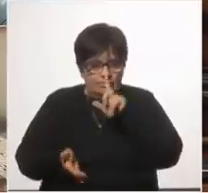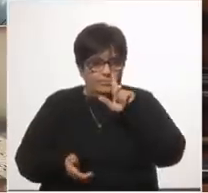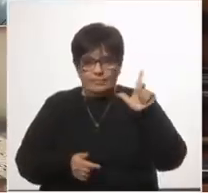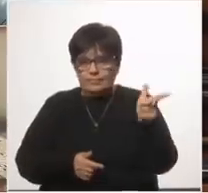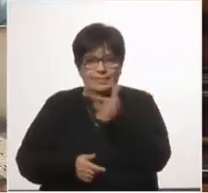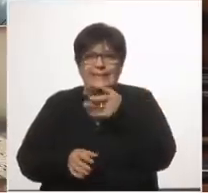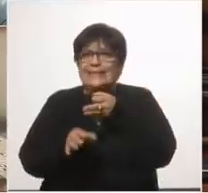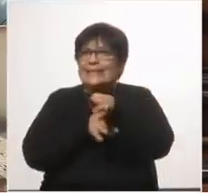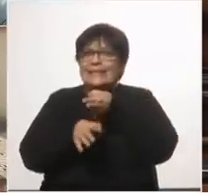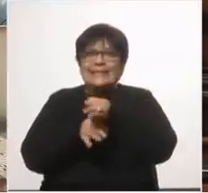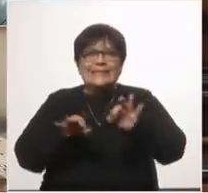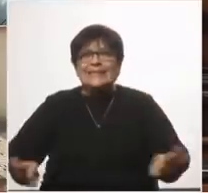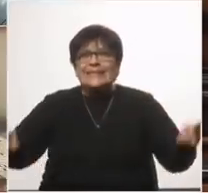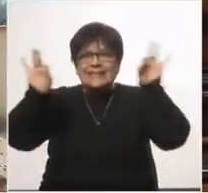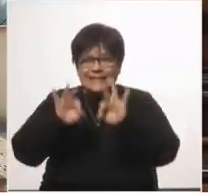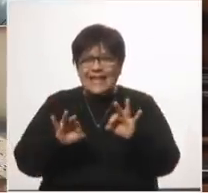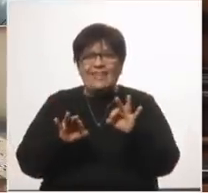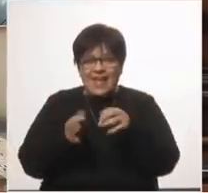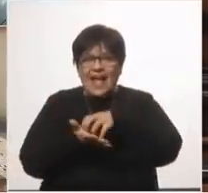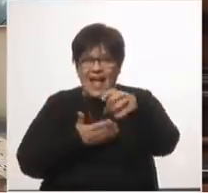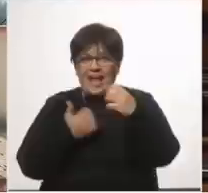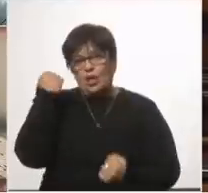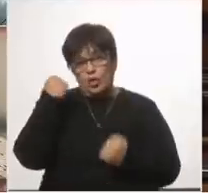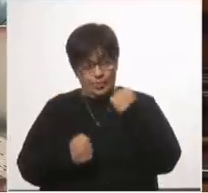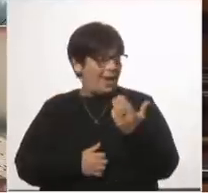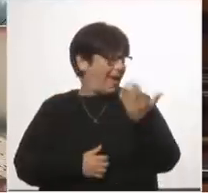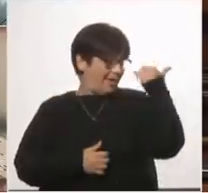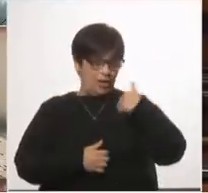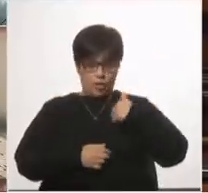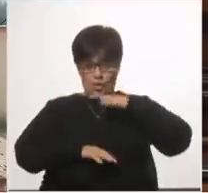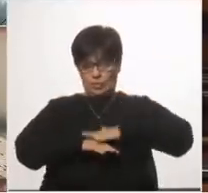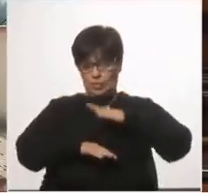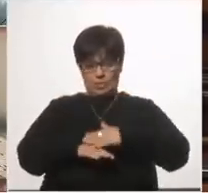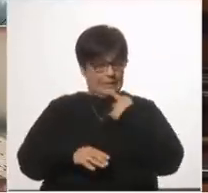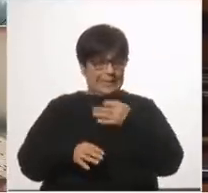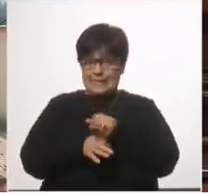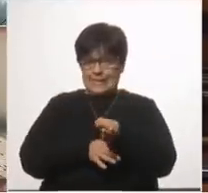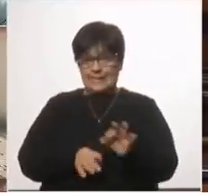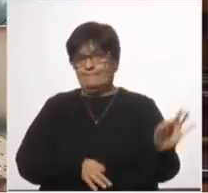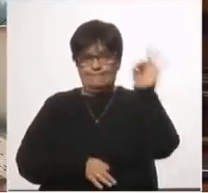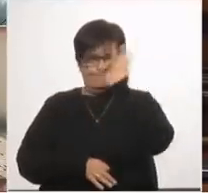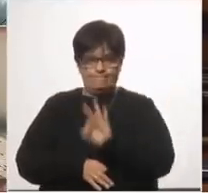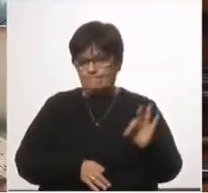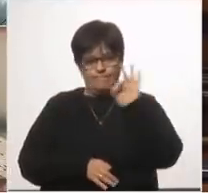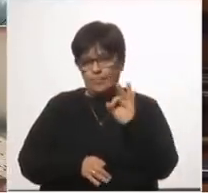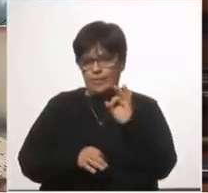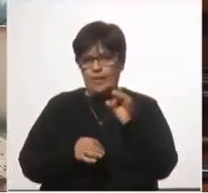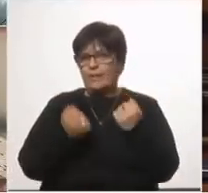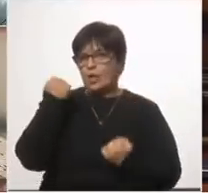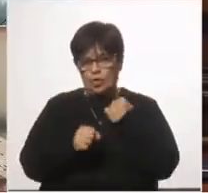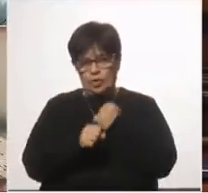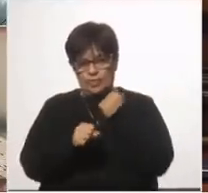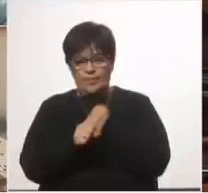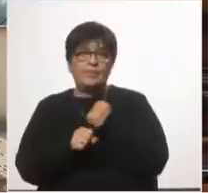cátedra de economía laboral de la cual hasta hace pocos años fui al catedrático no se enseña en ninguna cátedra de economía laboral